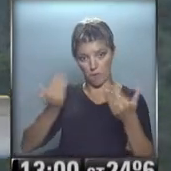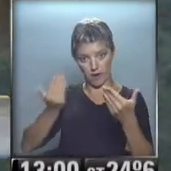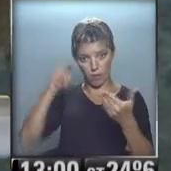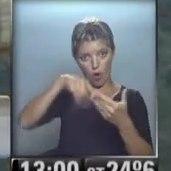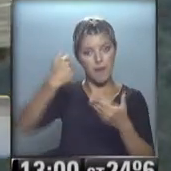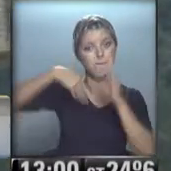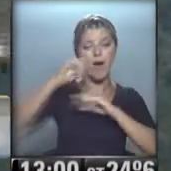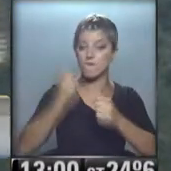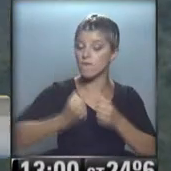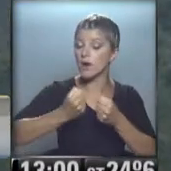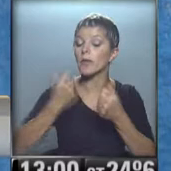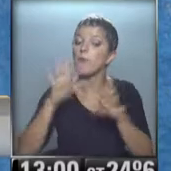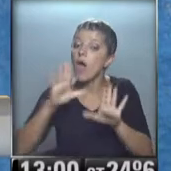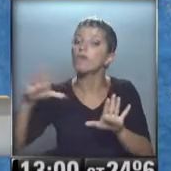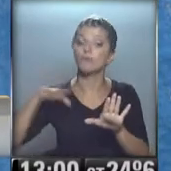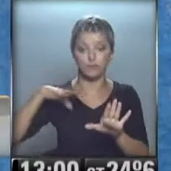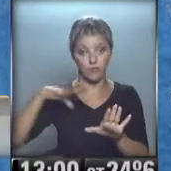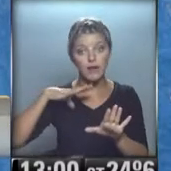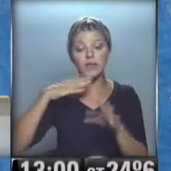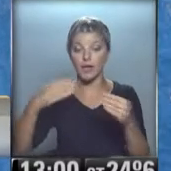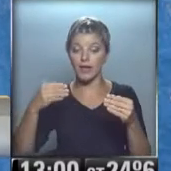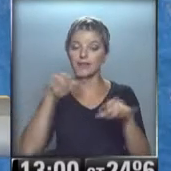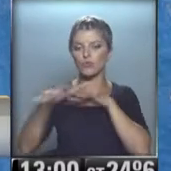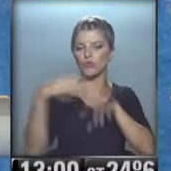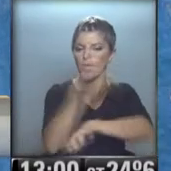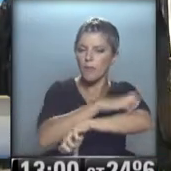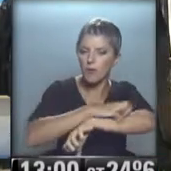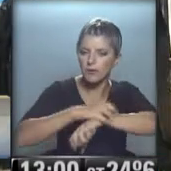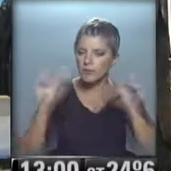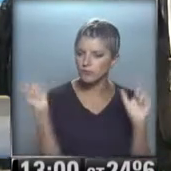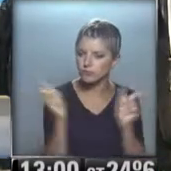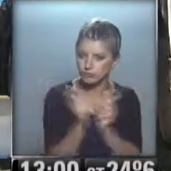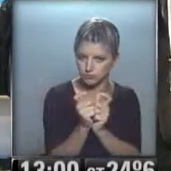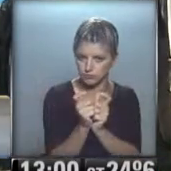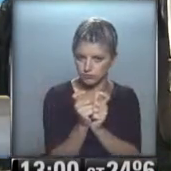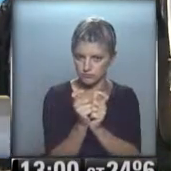aún tiene, entre otras tareas pendientes, reducir la pobreza y la exclusión.